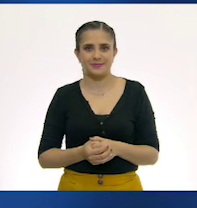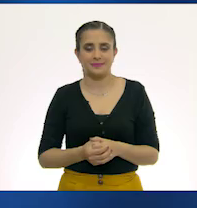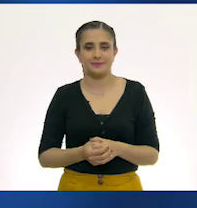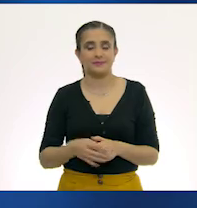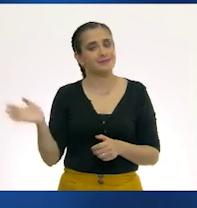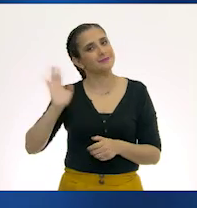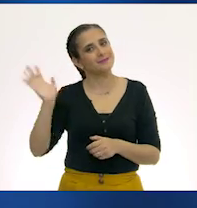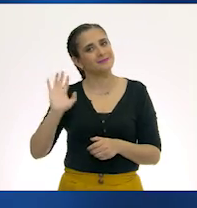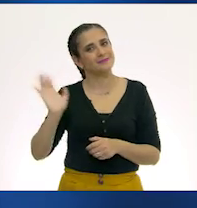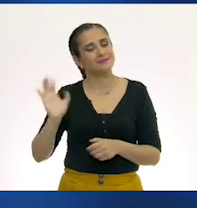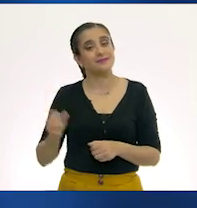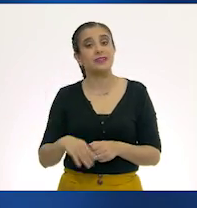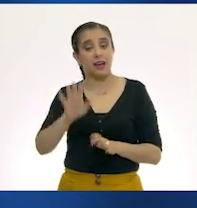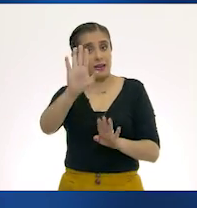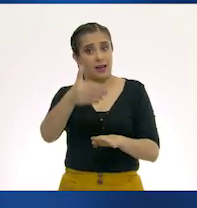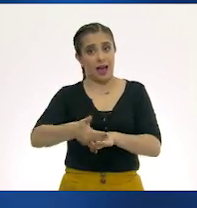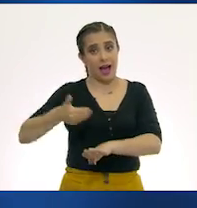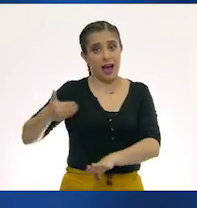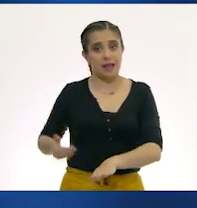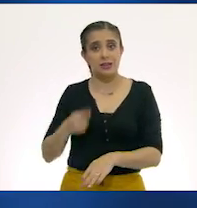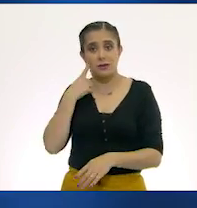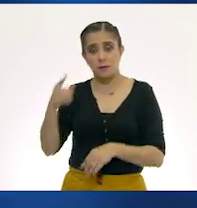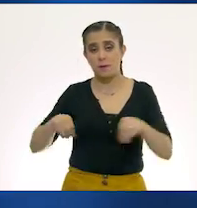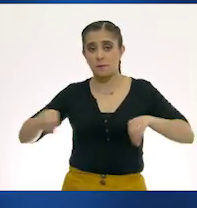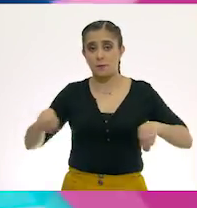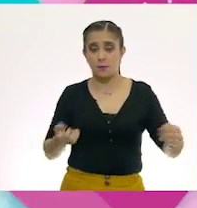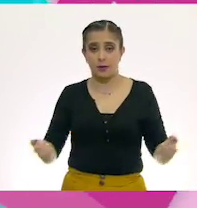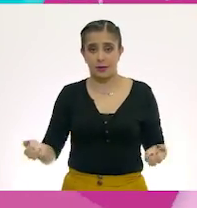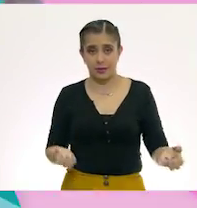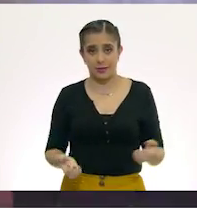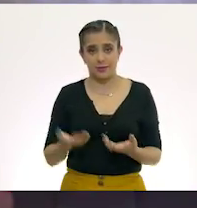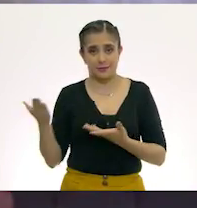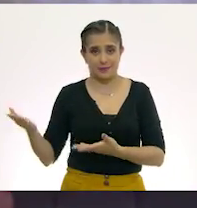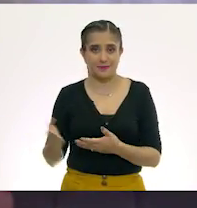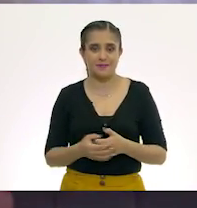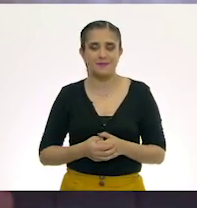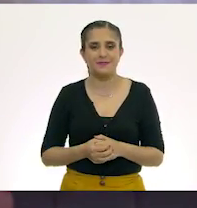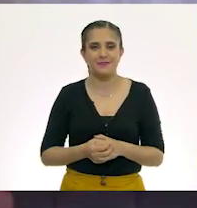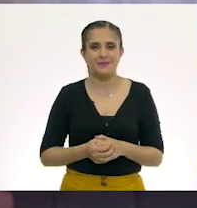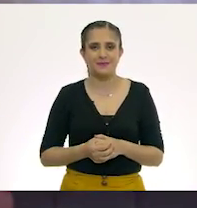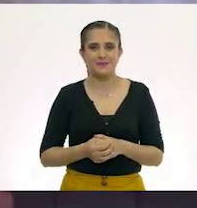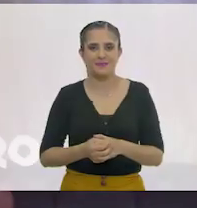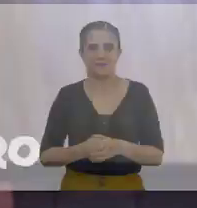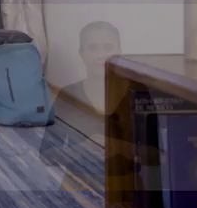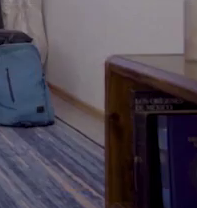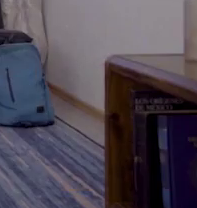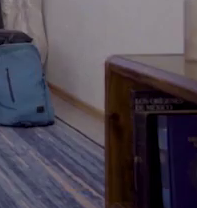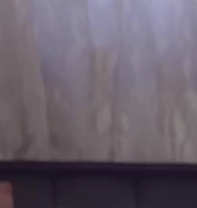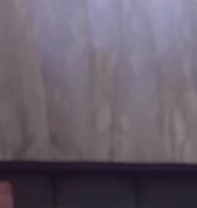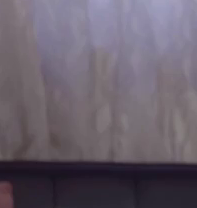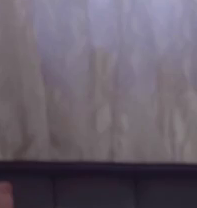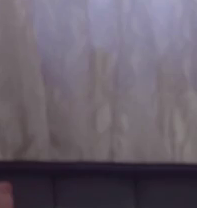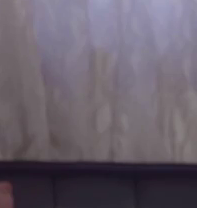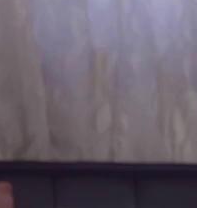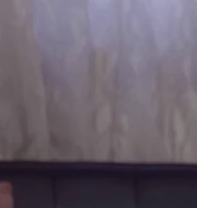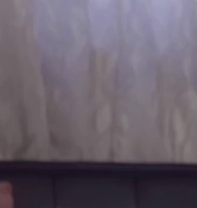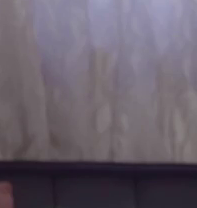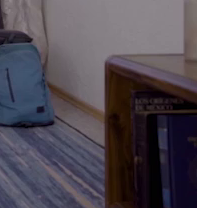Hasta la próxima. Pero antes, vamos a movernos un poco. ¡Gracias! ¡Gracias! ¡Gracias!